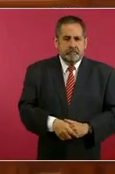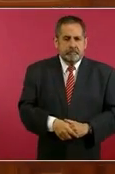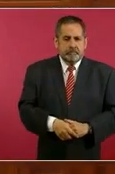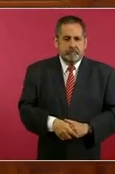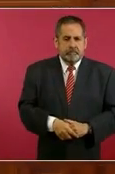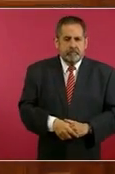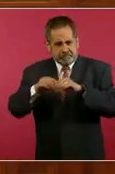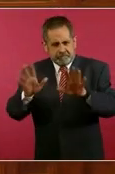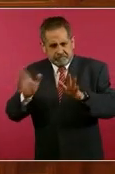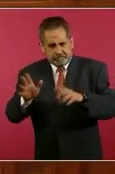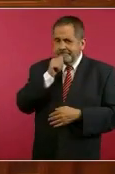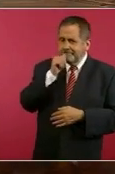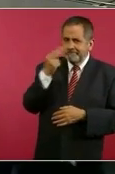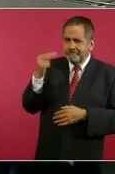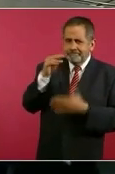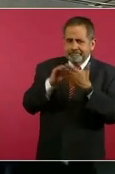al principio no lo dieron a conocer.